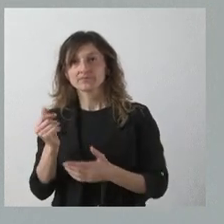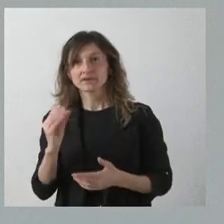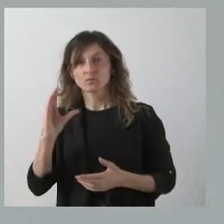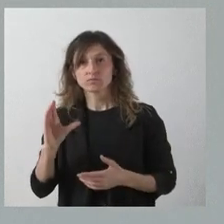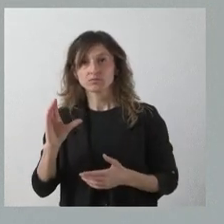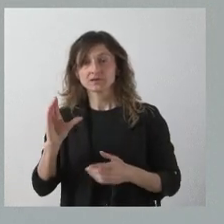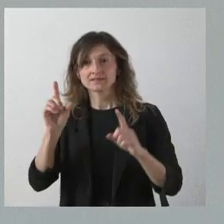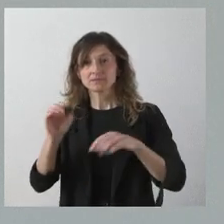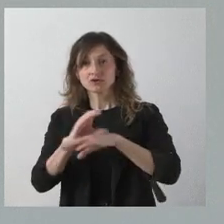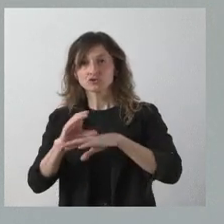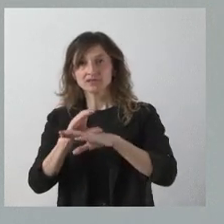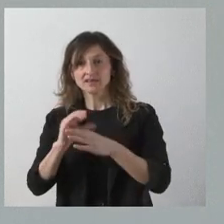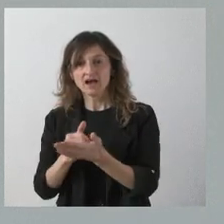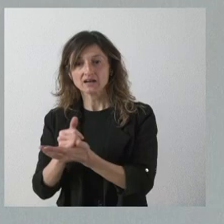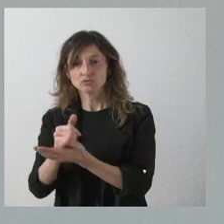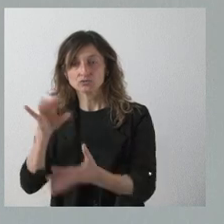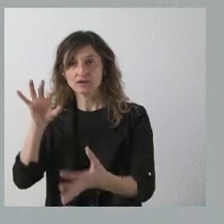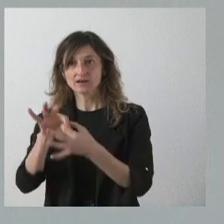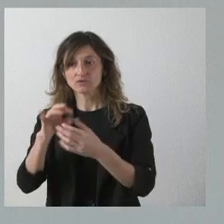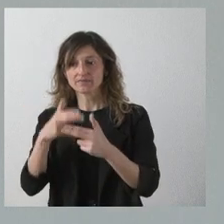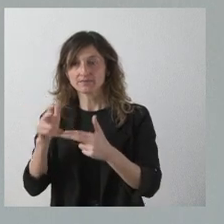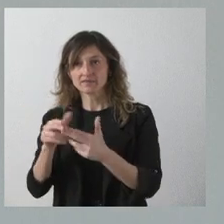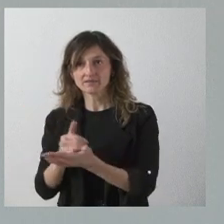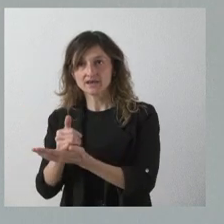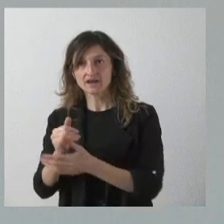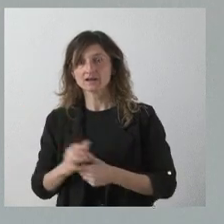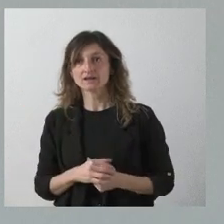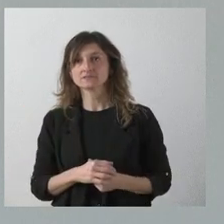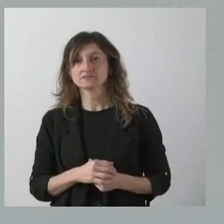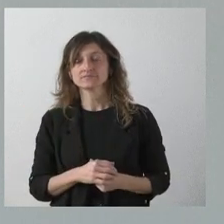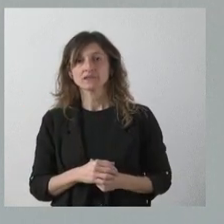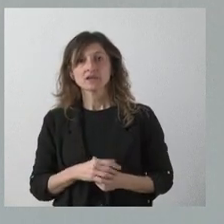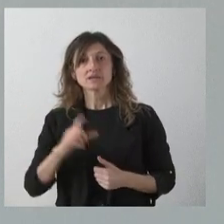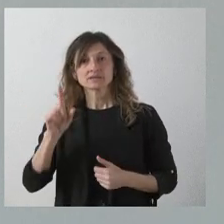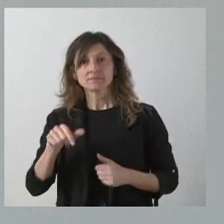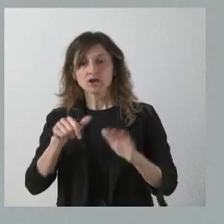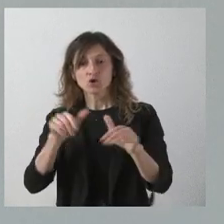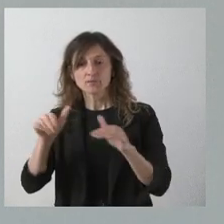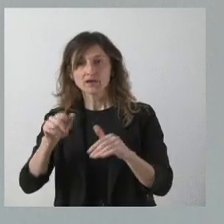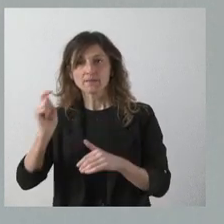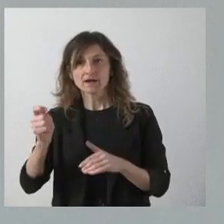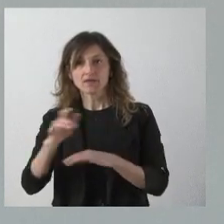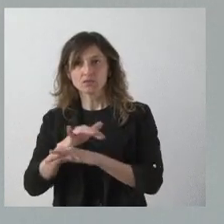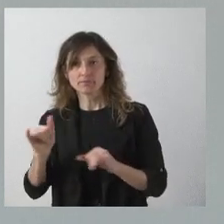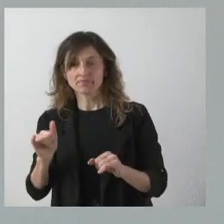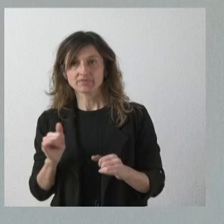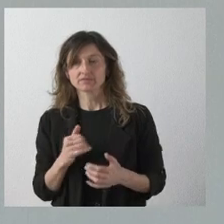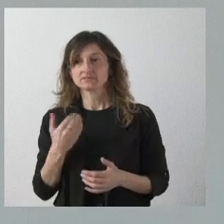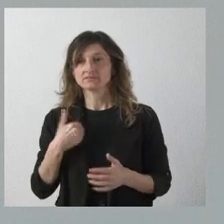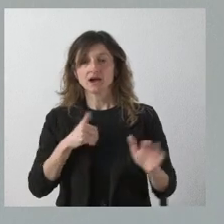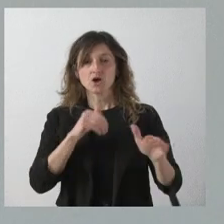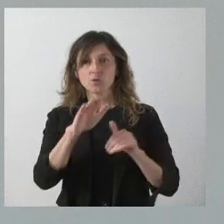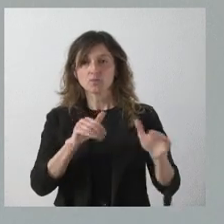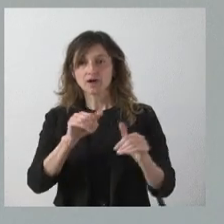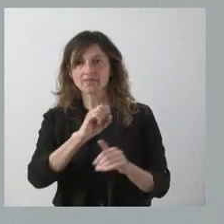a cabo también la Consejería de Agricultura en relación con las actividades agrarias, que también se convocó y se pagó. Por tanto, estas cantidades están convocadas,